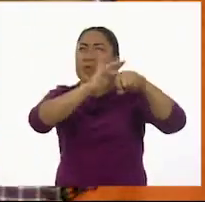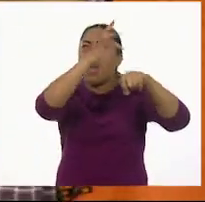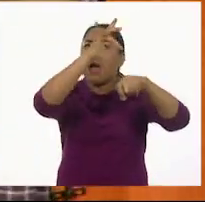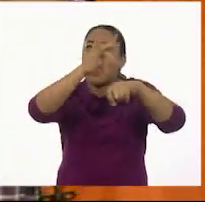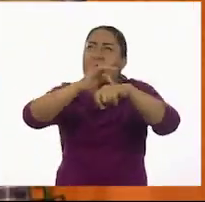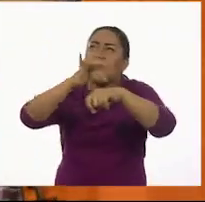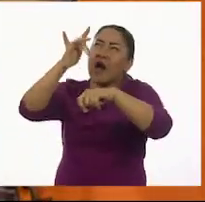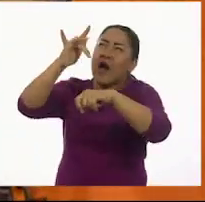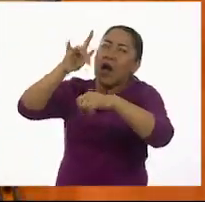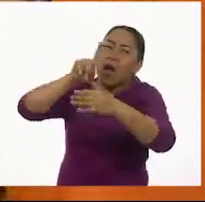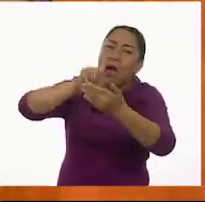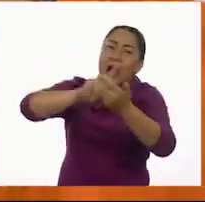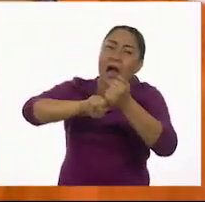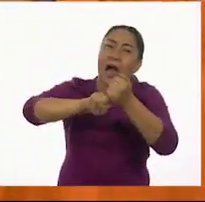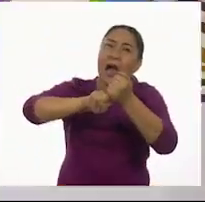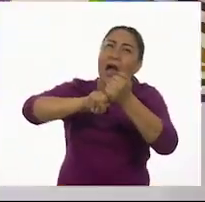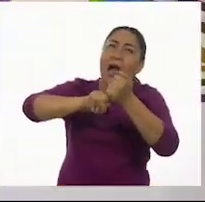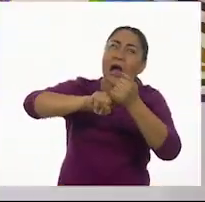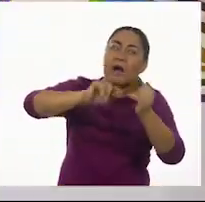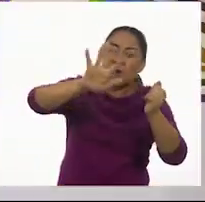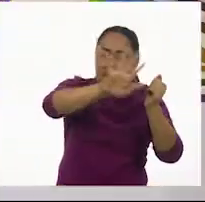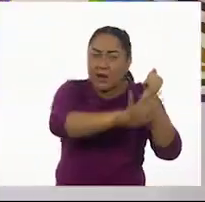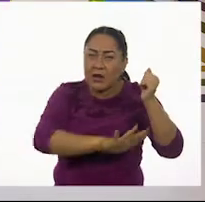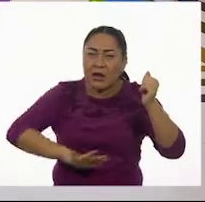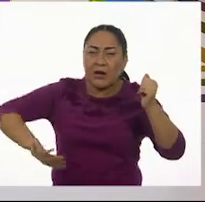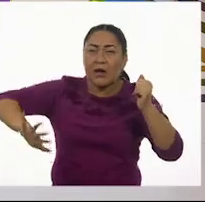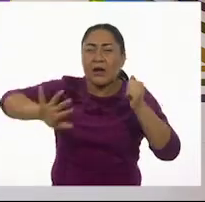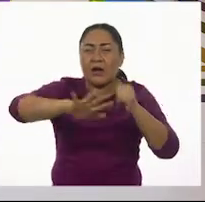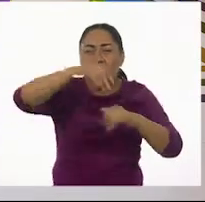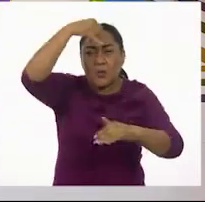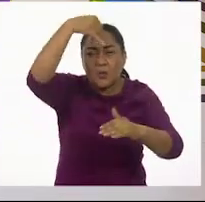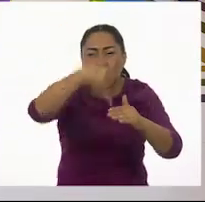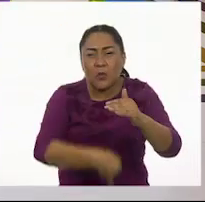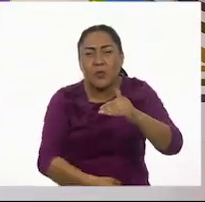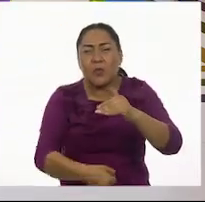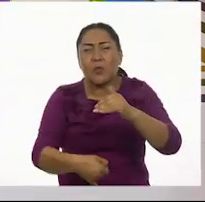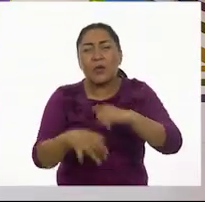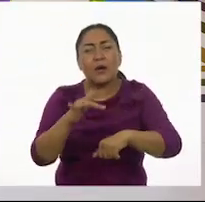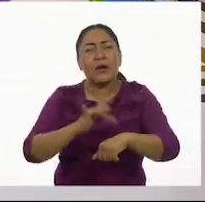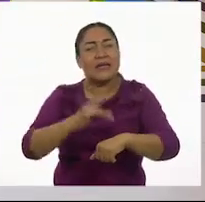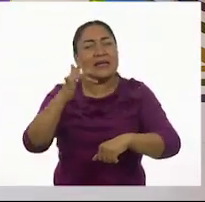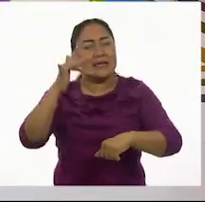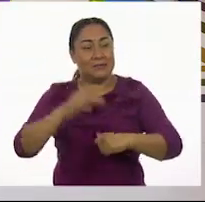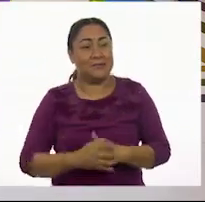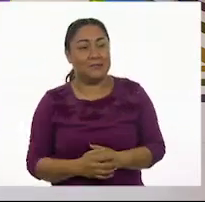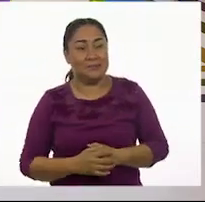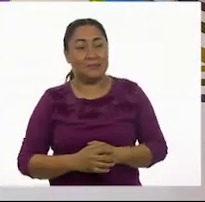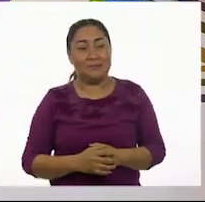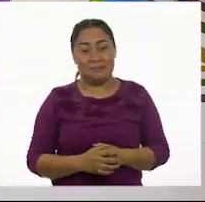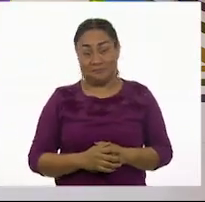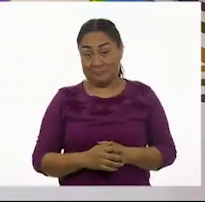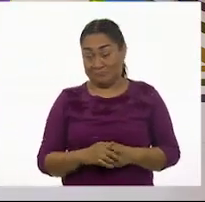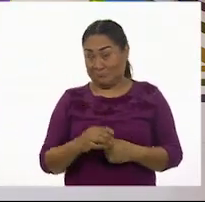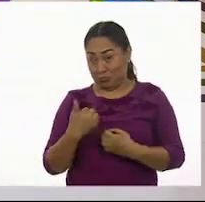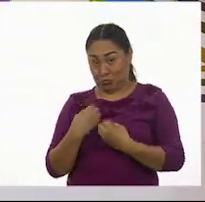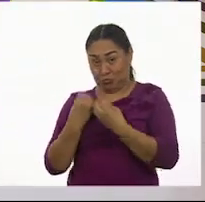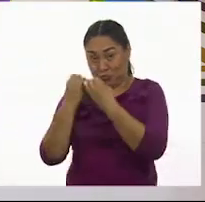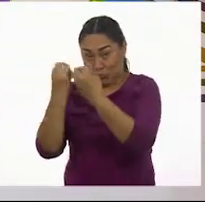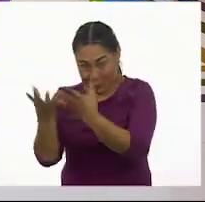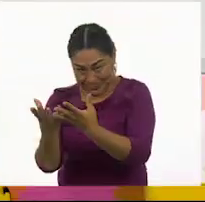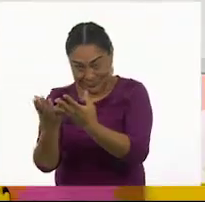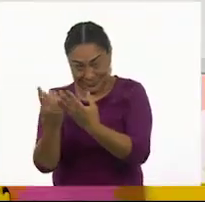están en el pozo de cristal. Esta es para ti. Y estas otras dos